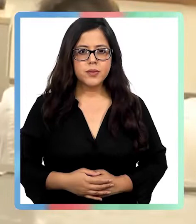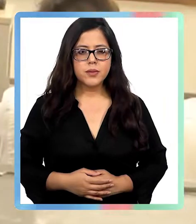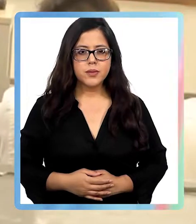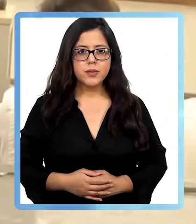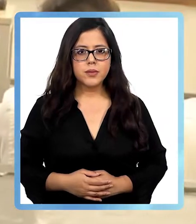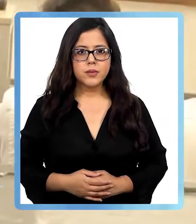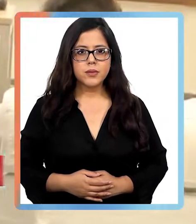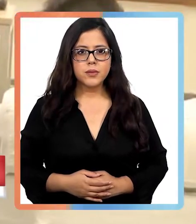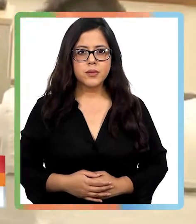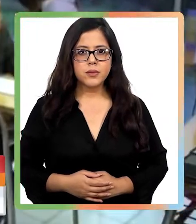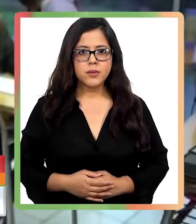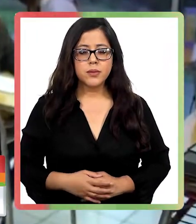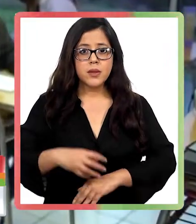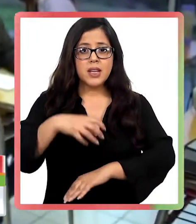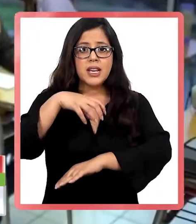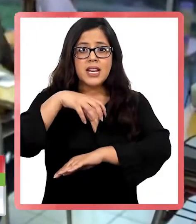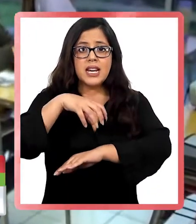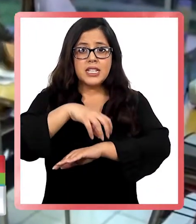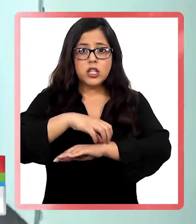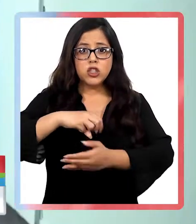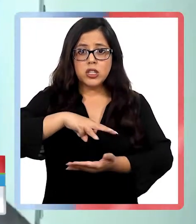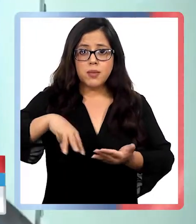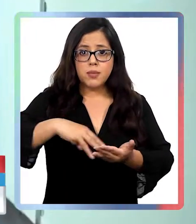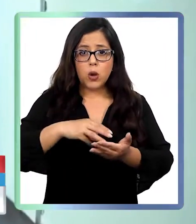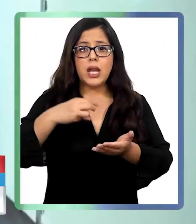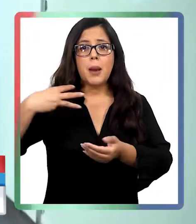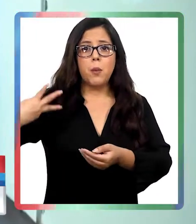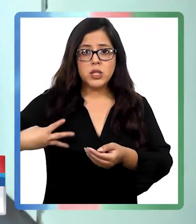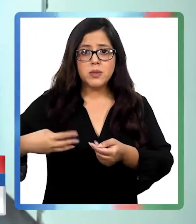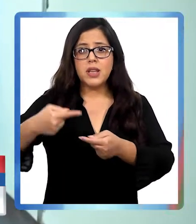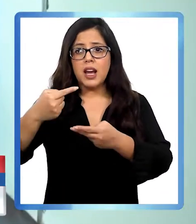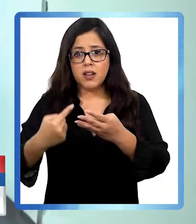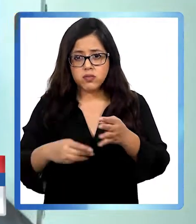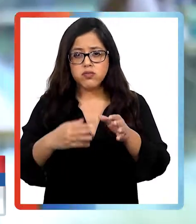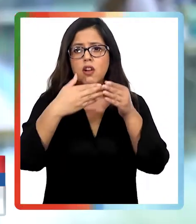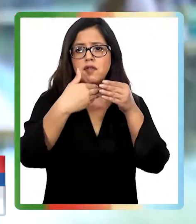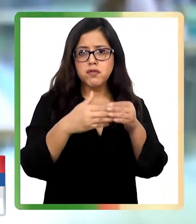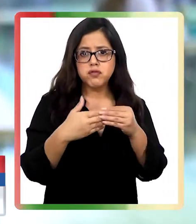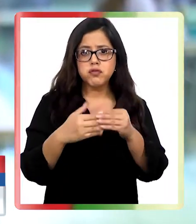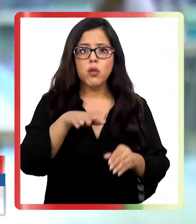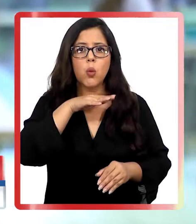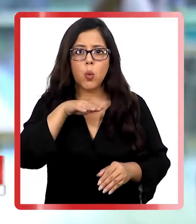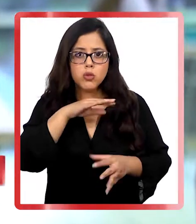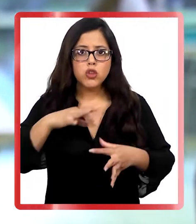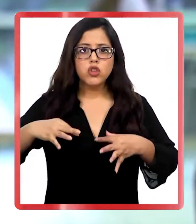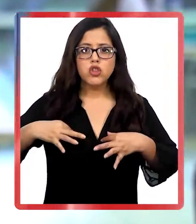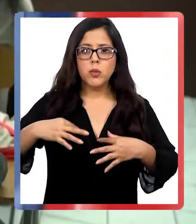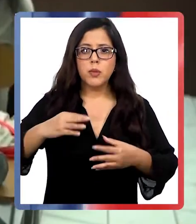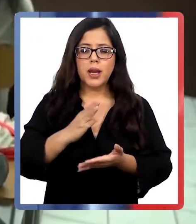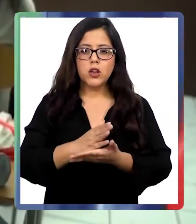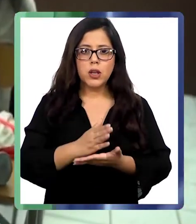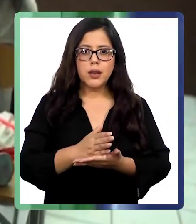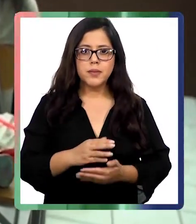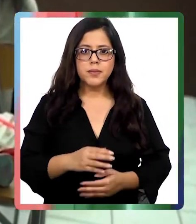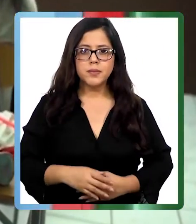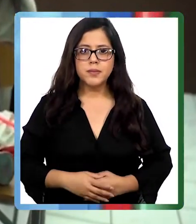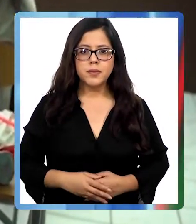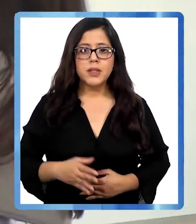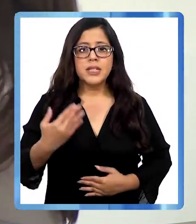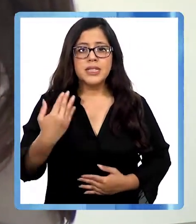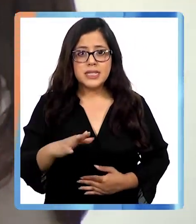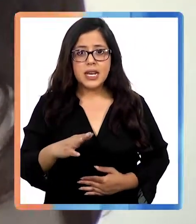En la región del Maule hay varios municipios que han manifestado la flexibilización del uso del uniforme escolar. Hemos tenido